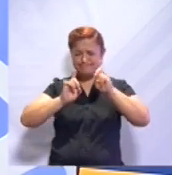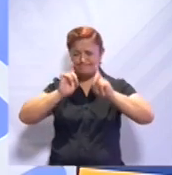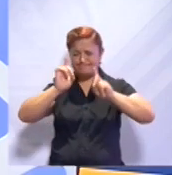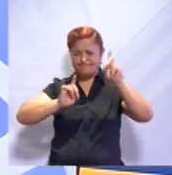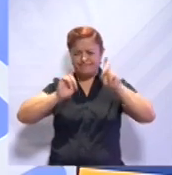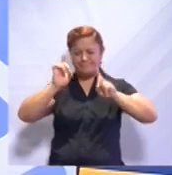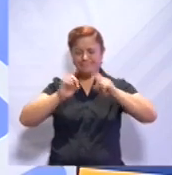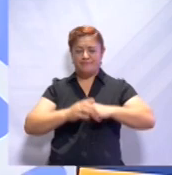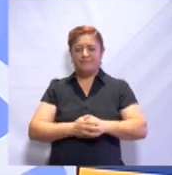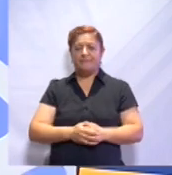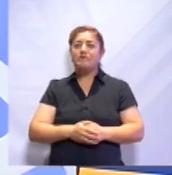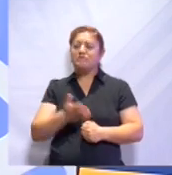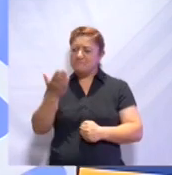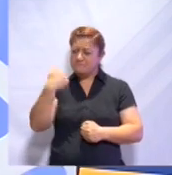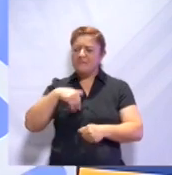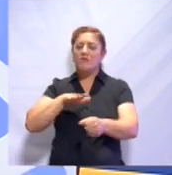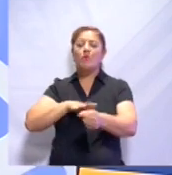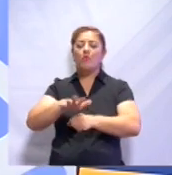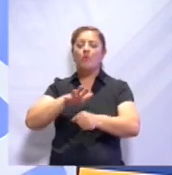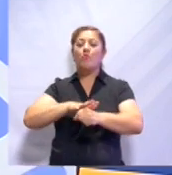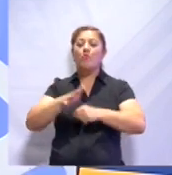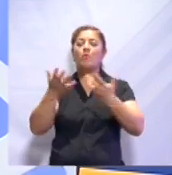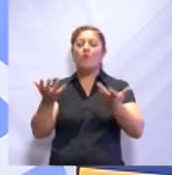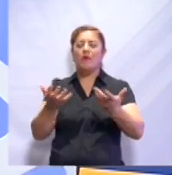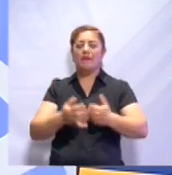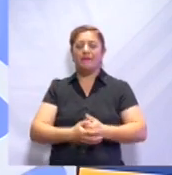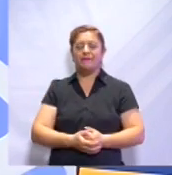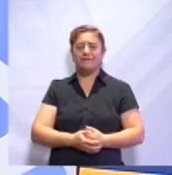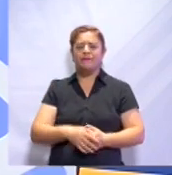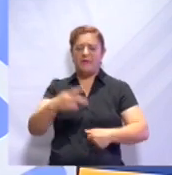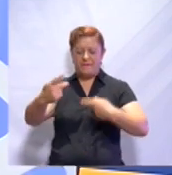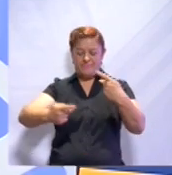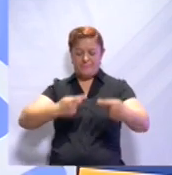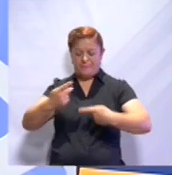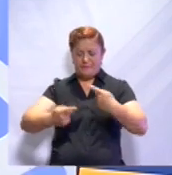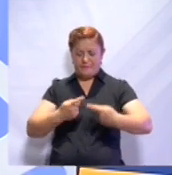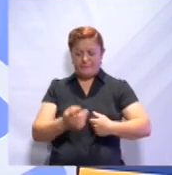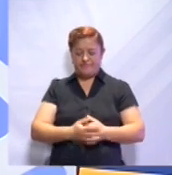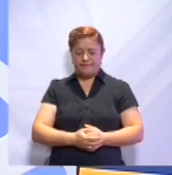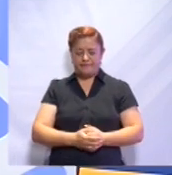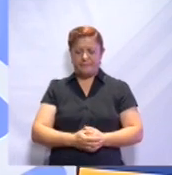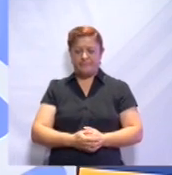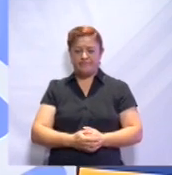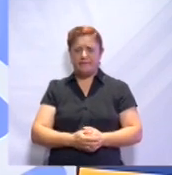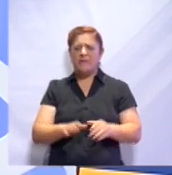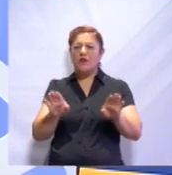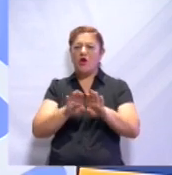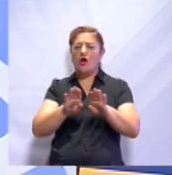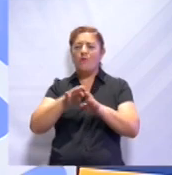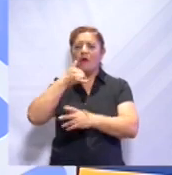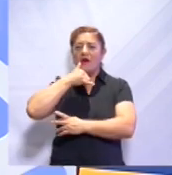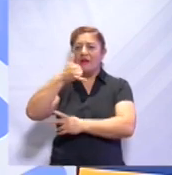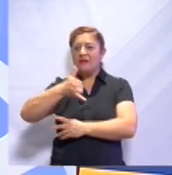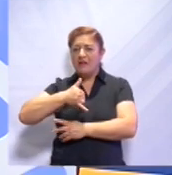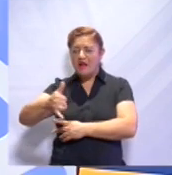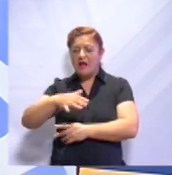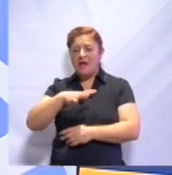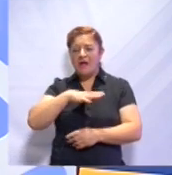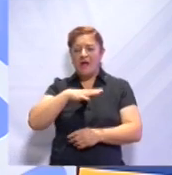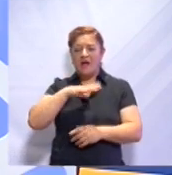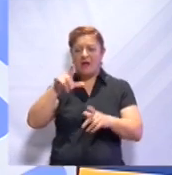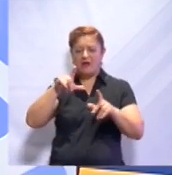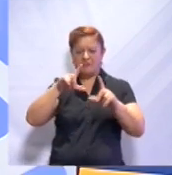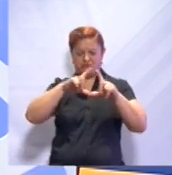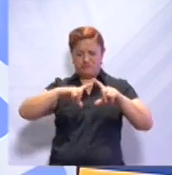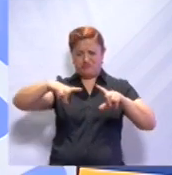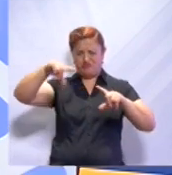¿Cuál es tu pregunta? ¿Cómo sé que Italia tiene forma de una